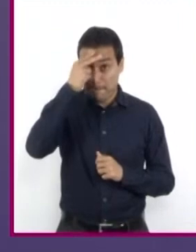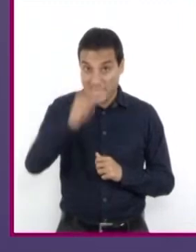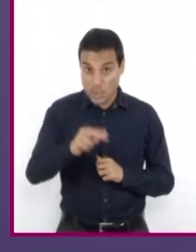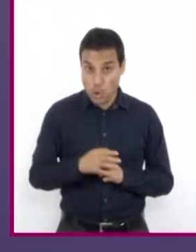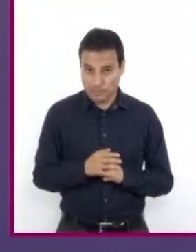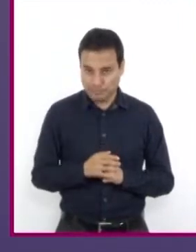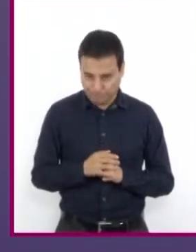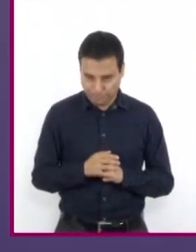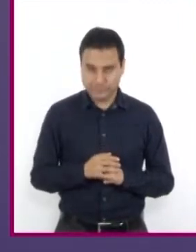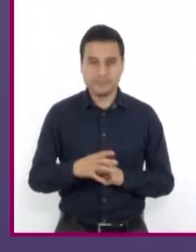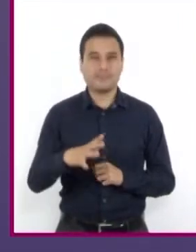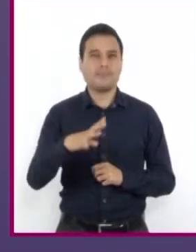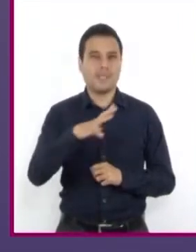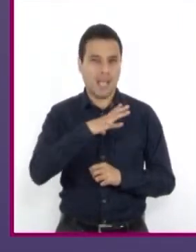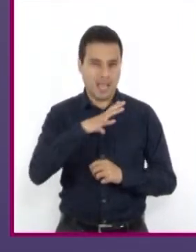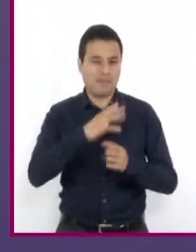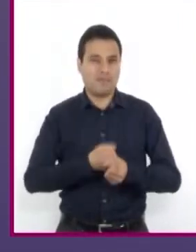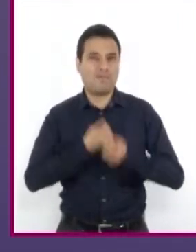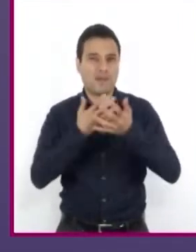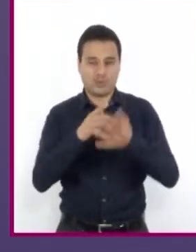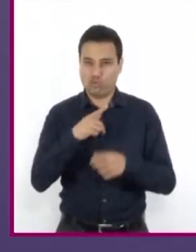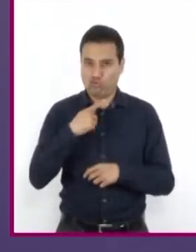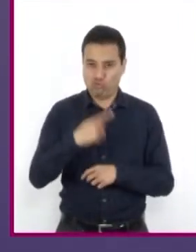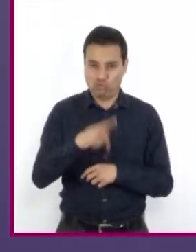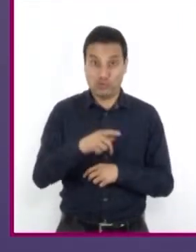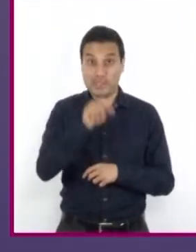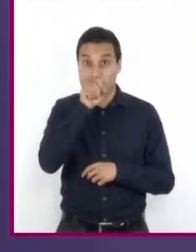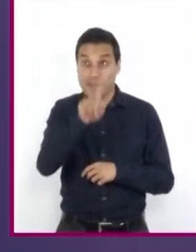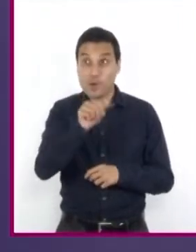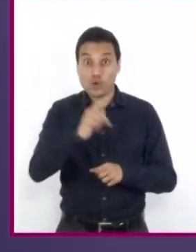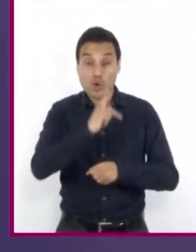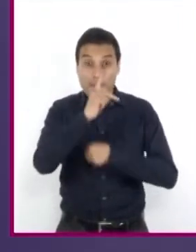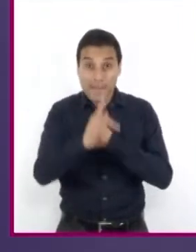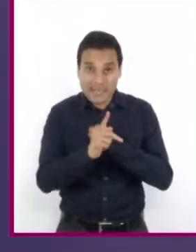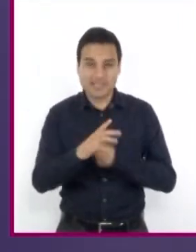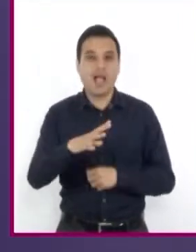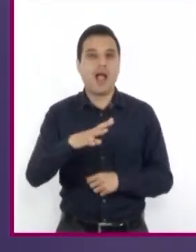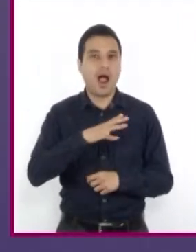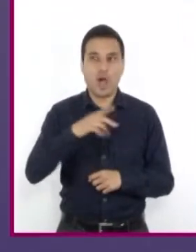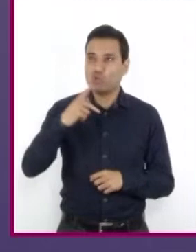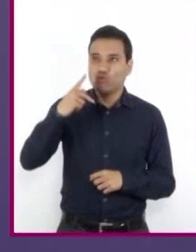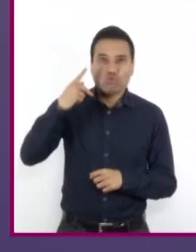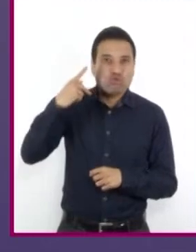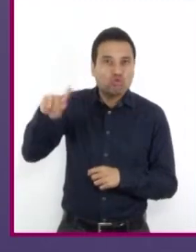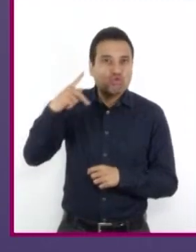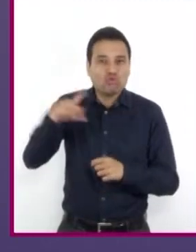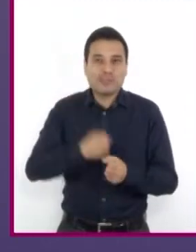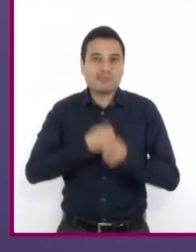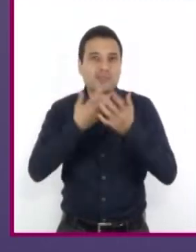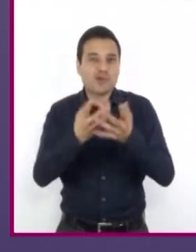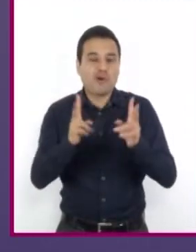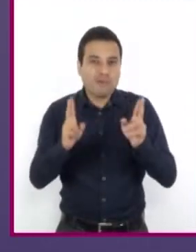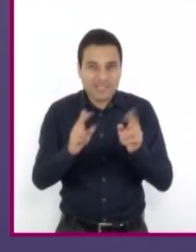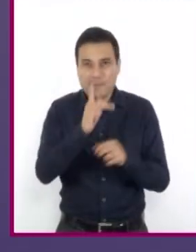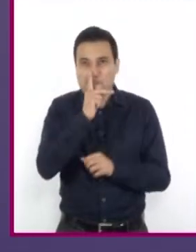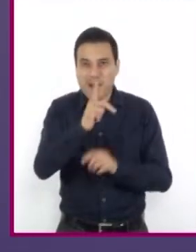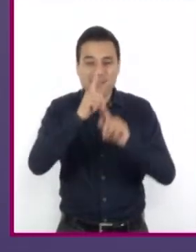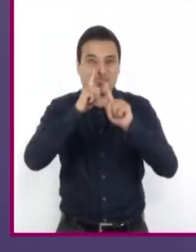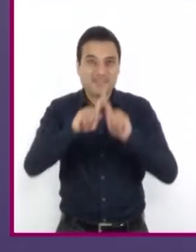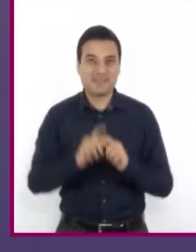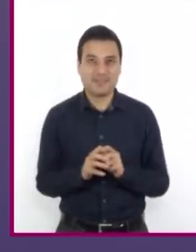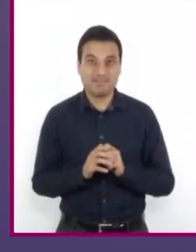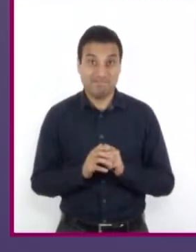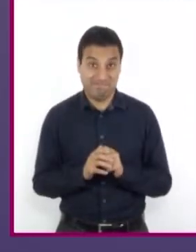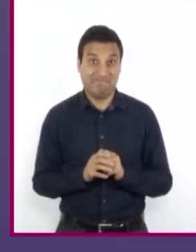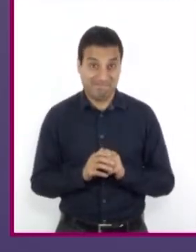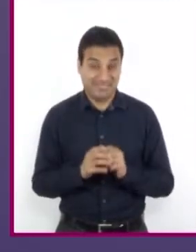pero también hay países hispanohablantes en los que no solo hay expresiones diferentes, sino muchas que se vuelven